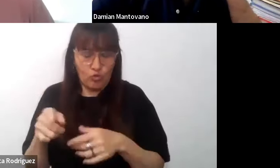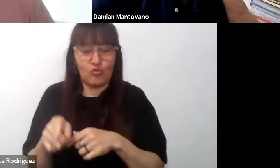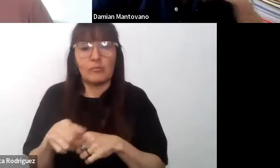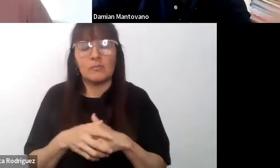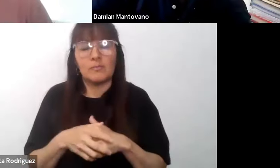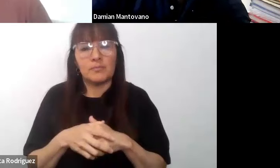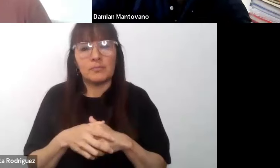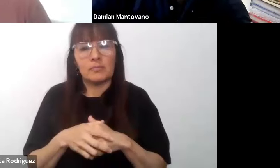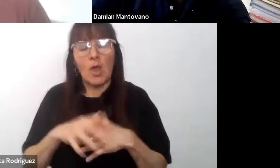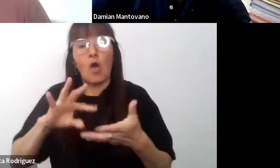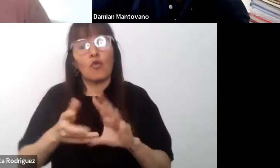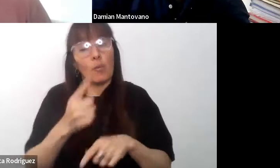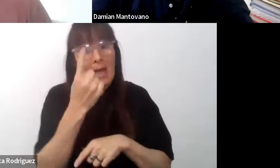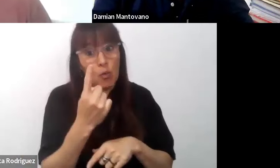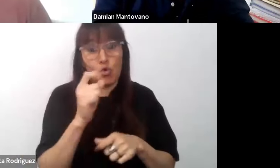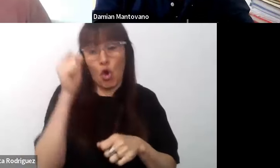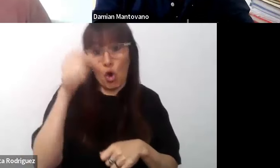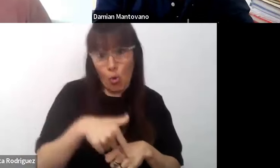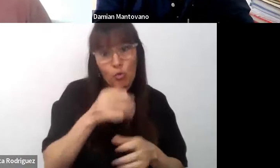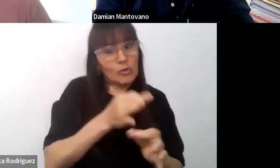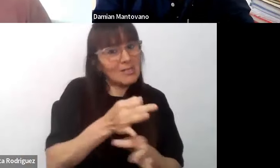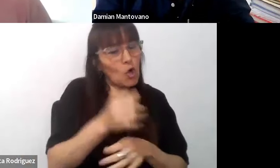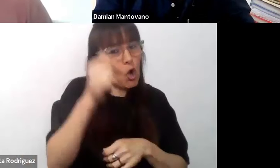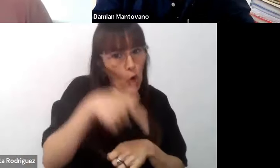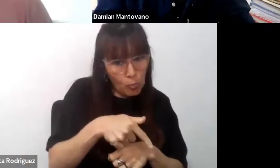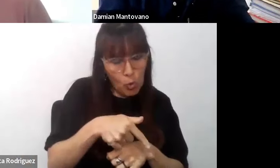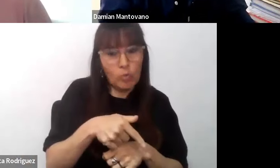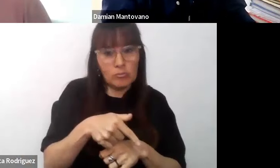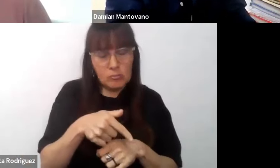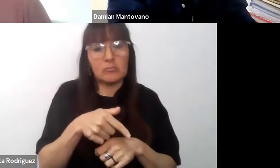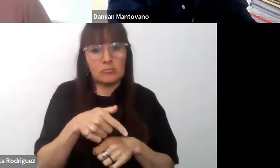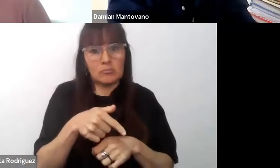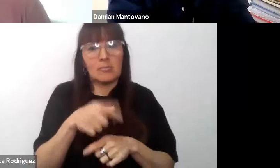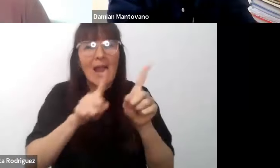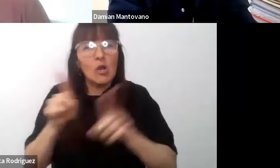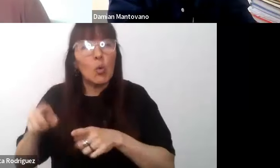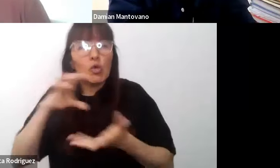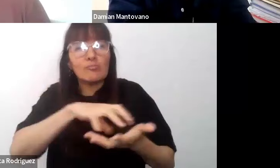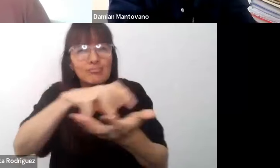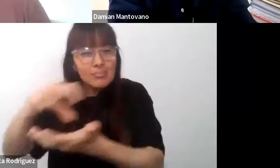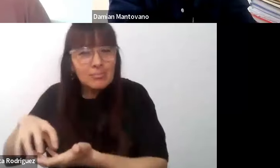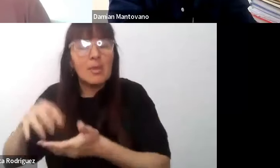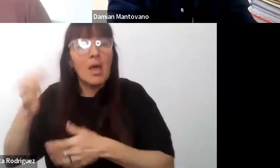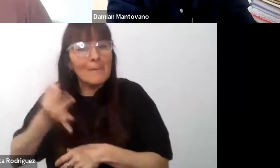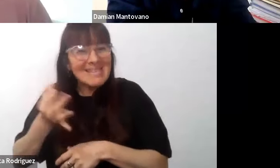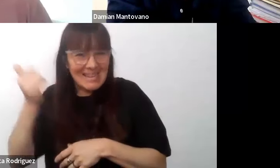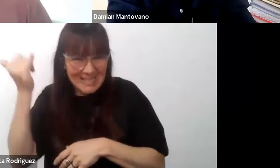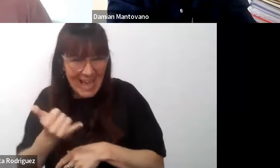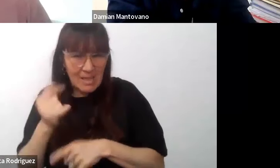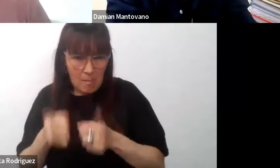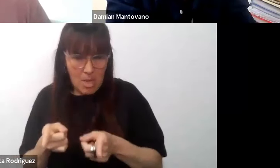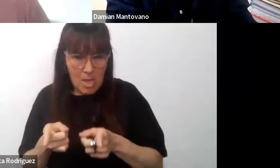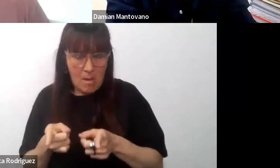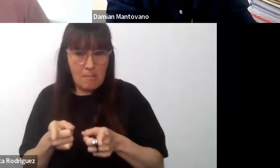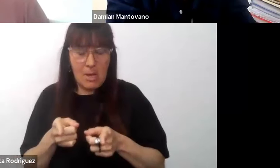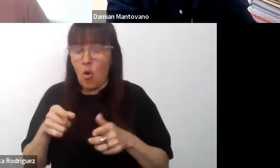escolarización común, podríamos decir, y todavía a algunos establecimientos especiales. Pero la